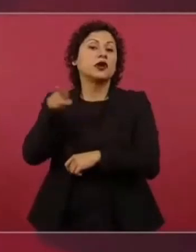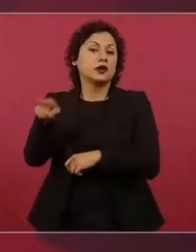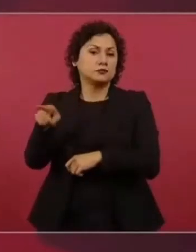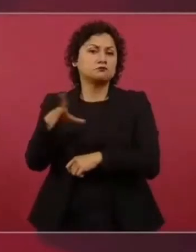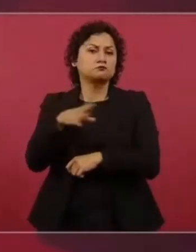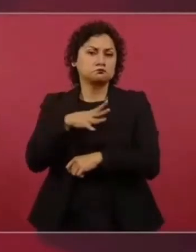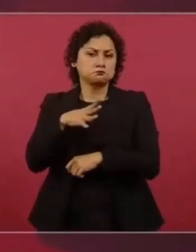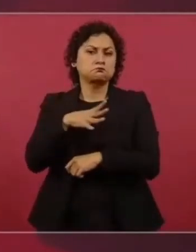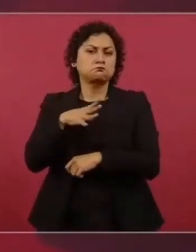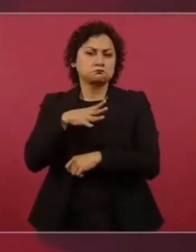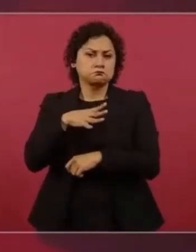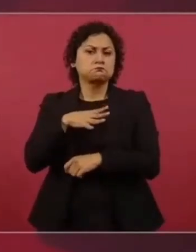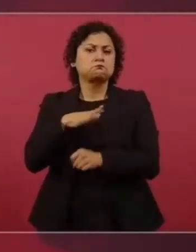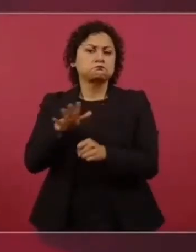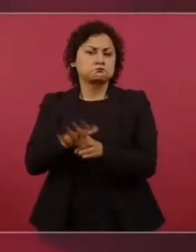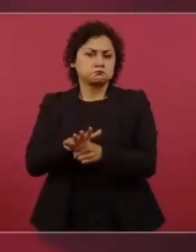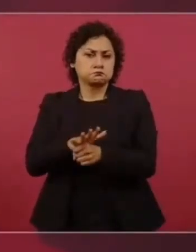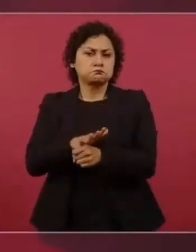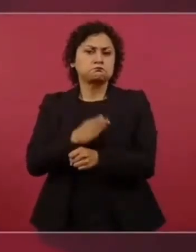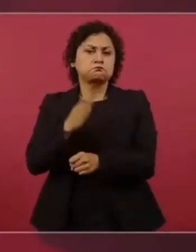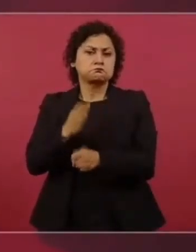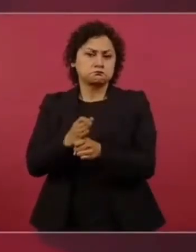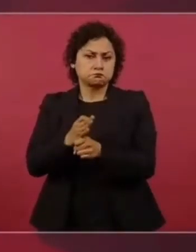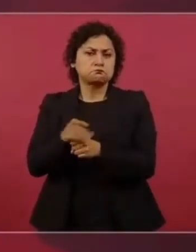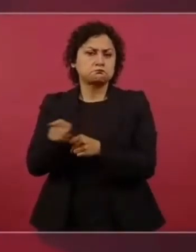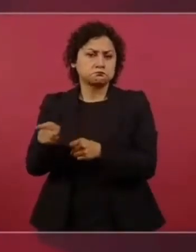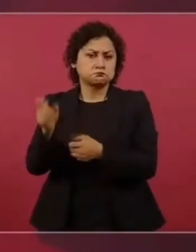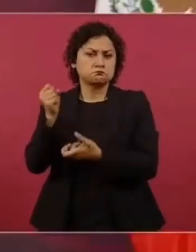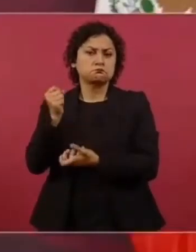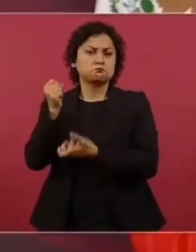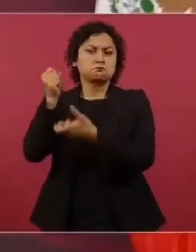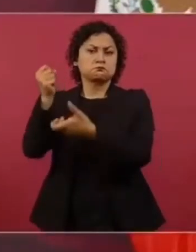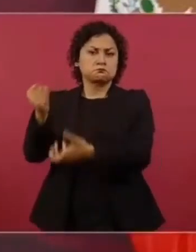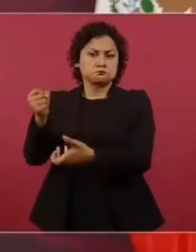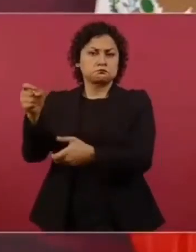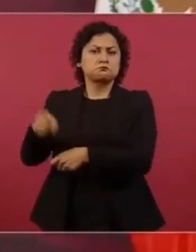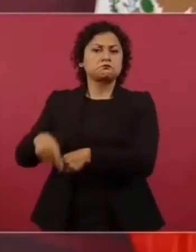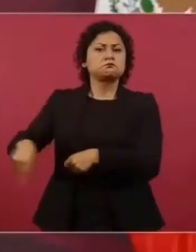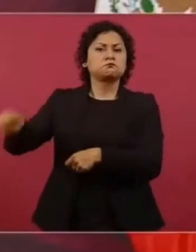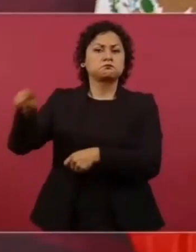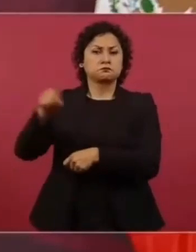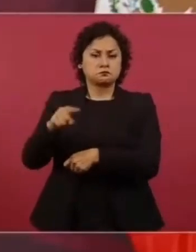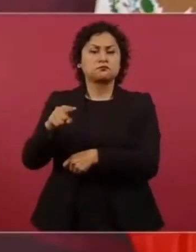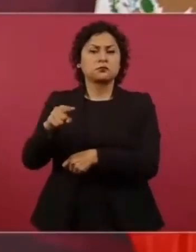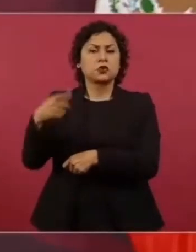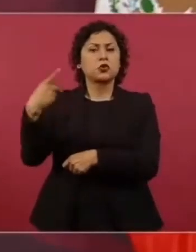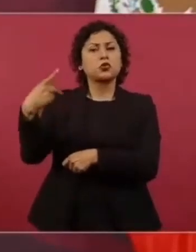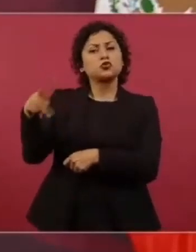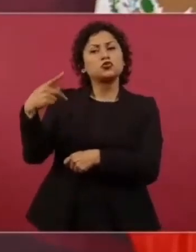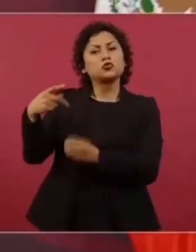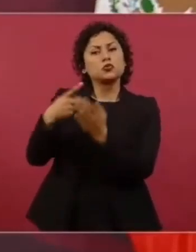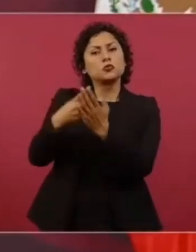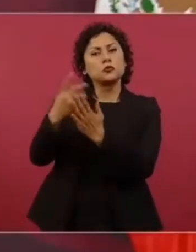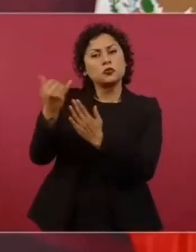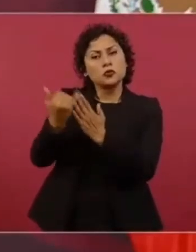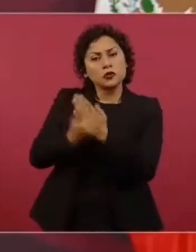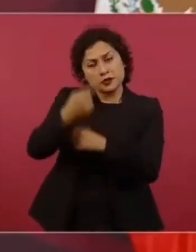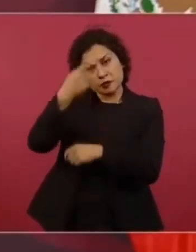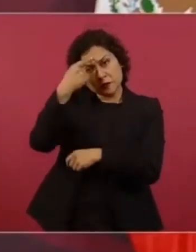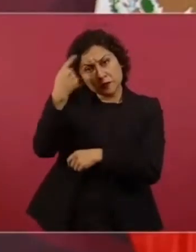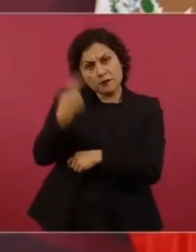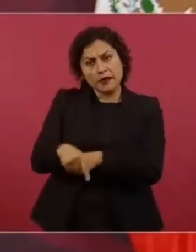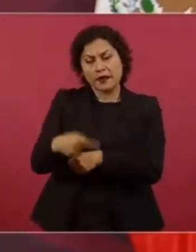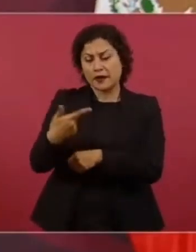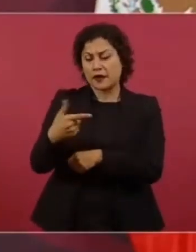las aguas someras del Golfo de México, un